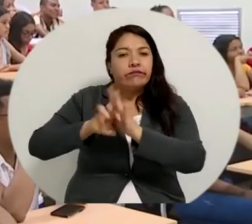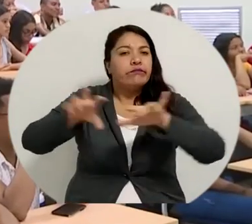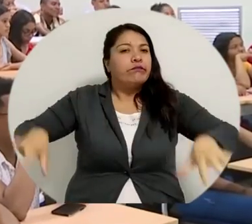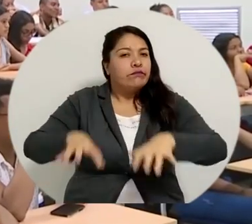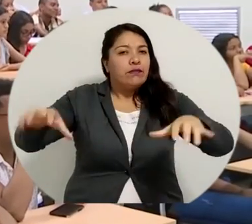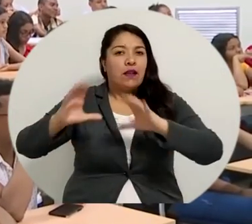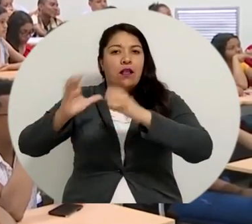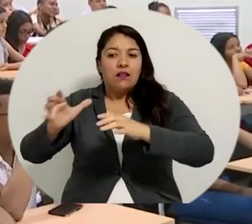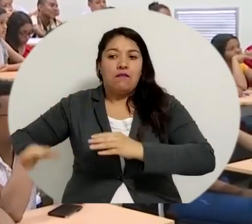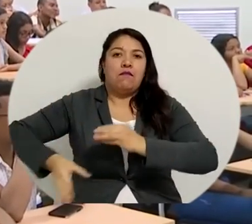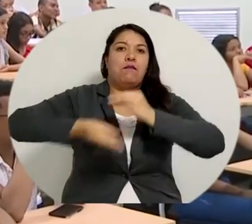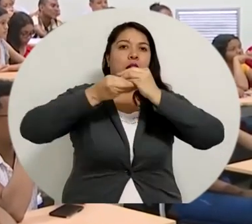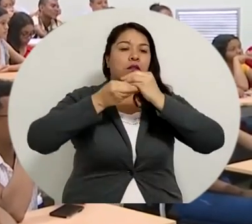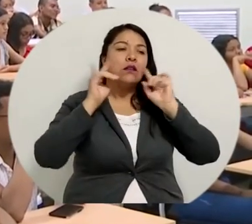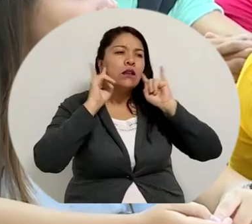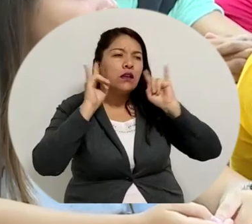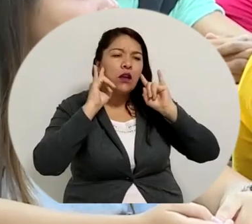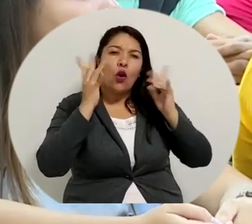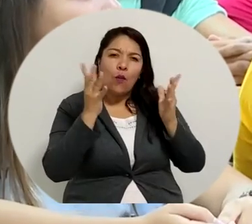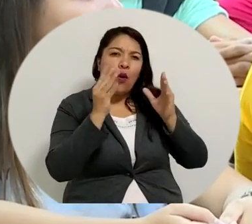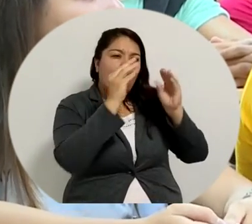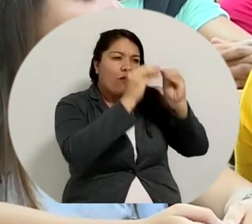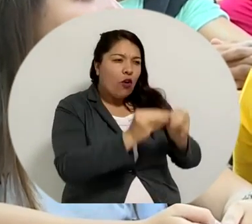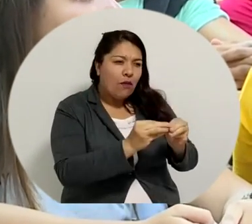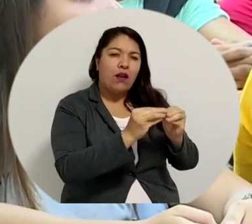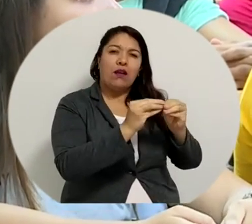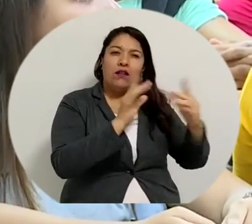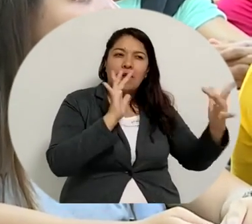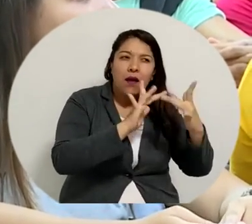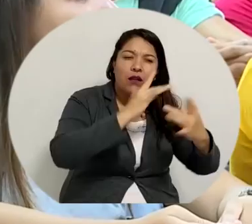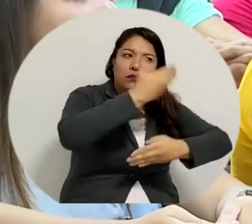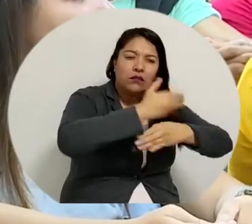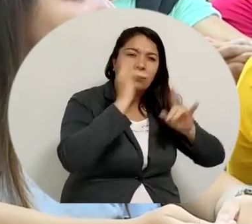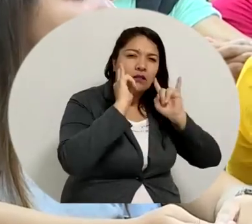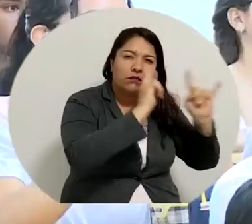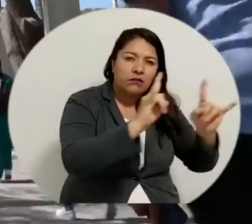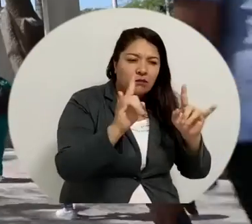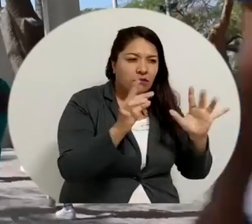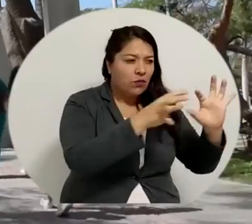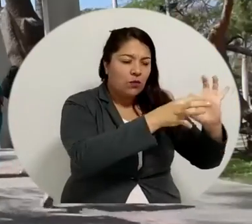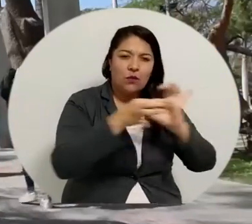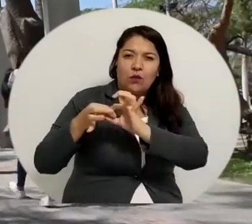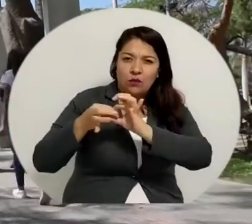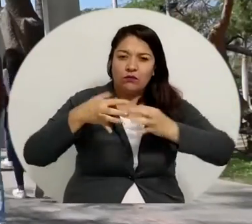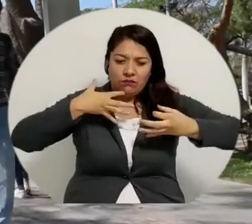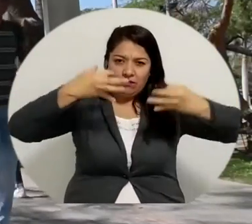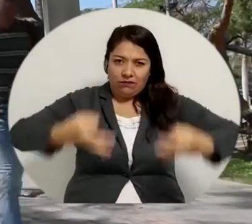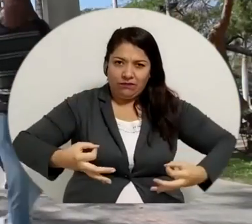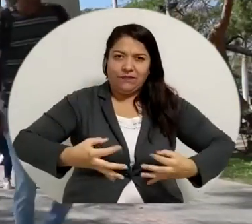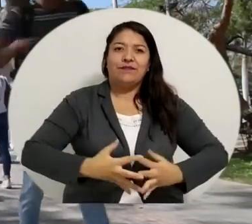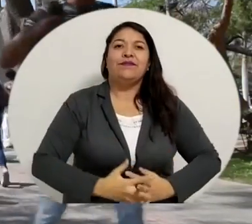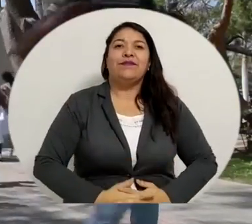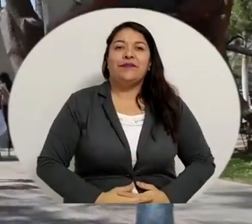actividades en las clases sino que escucha como esos temas abordados en el curso también se ejecutan y aplican en el formato real